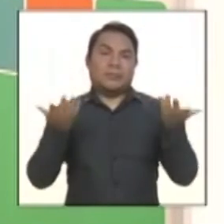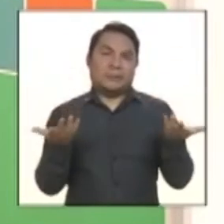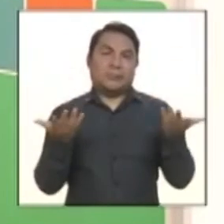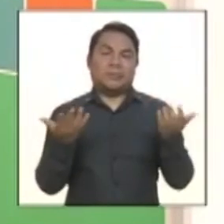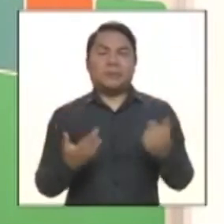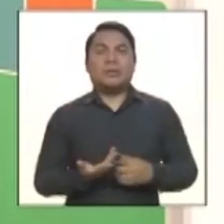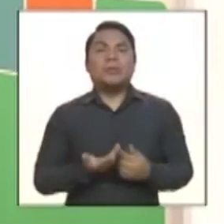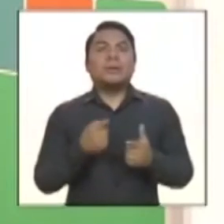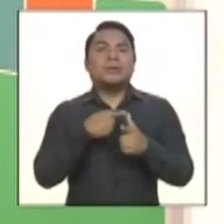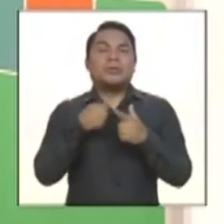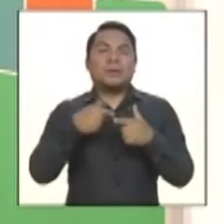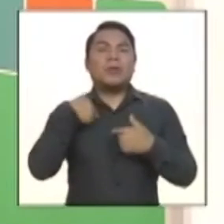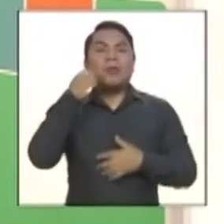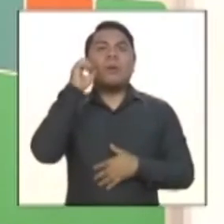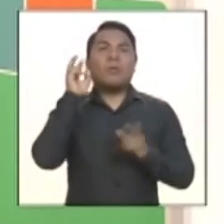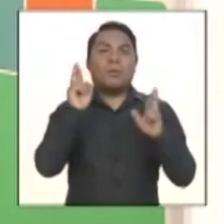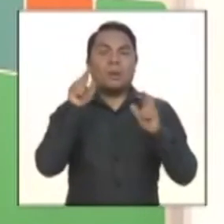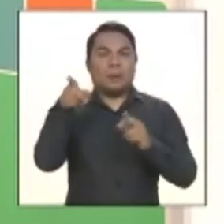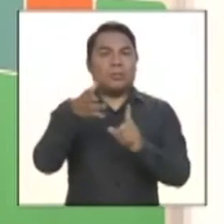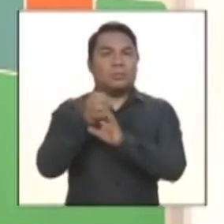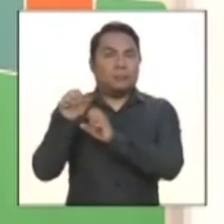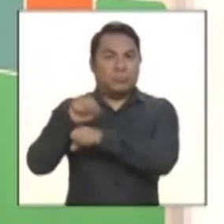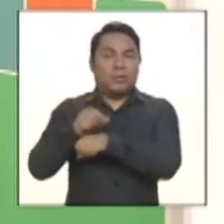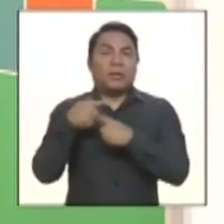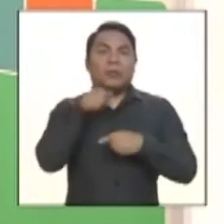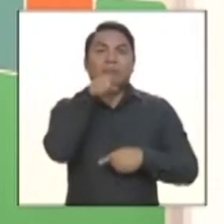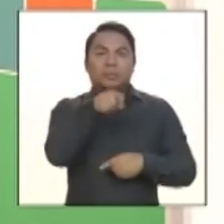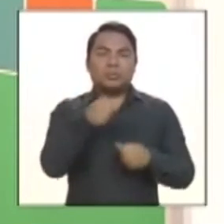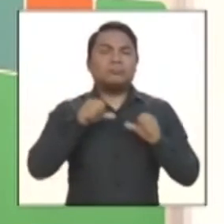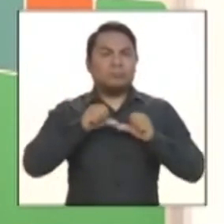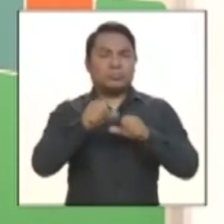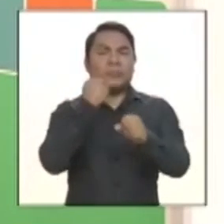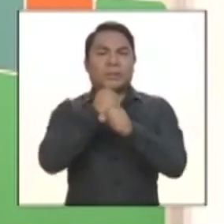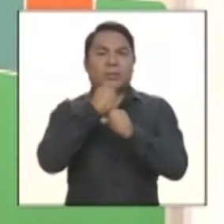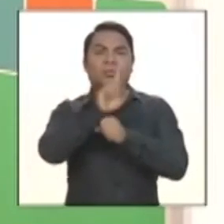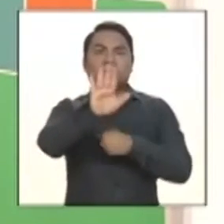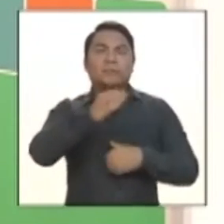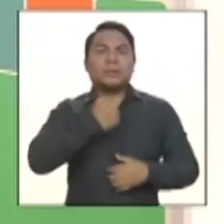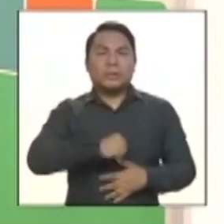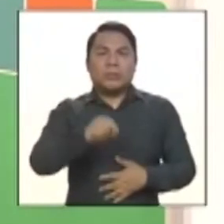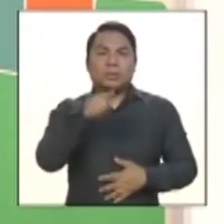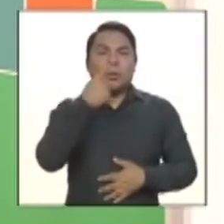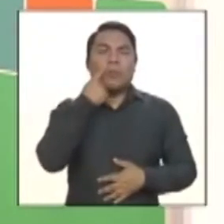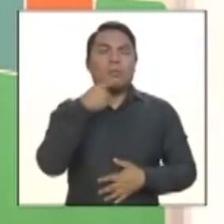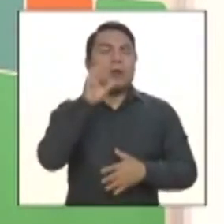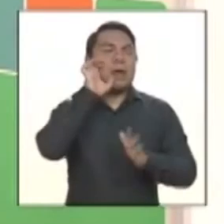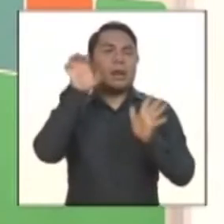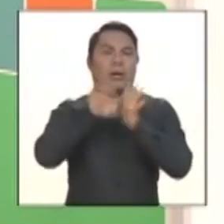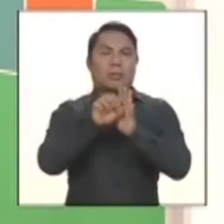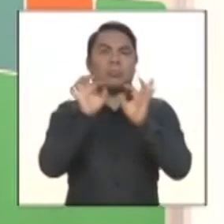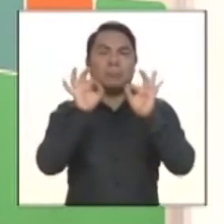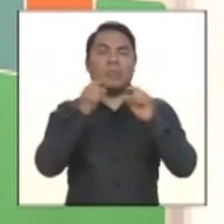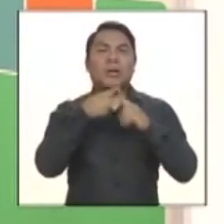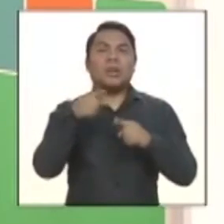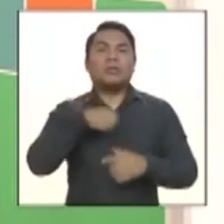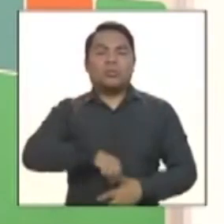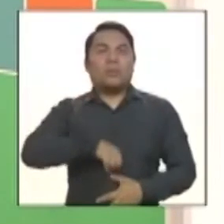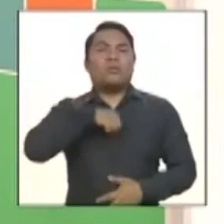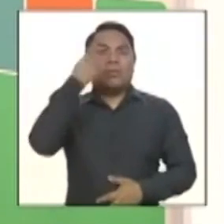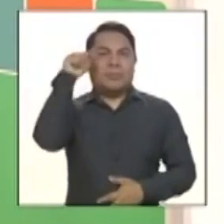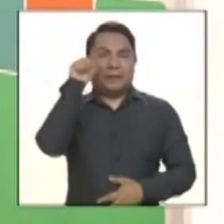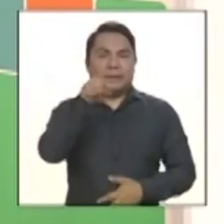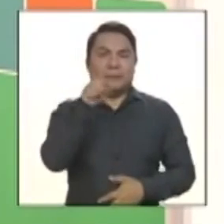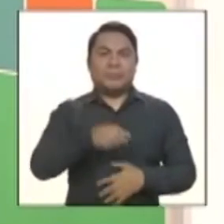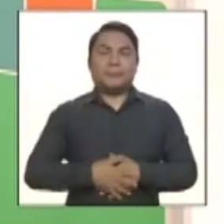Esperemos que así sea, Estanislao. Trabajas por tus hijos, eres un hombre ejemplar y de verdad estamos muy orgullosos nosotros